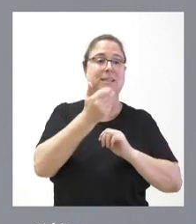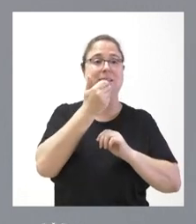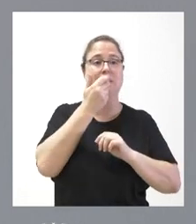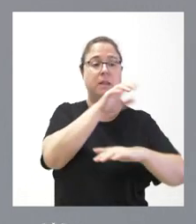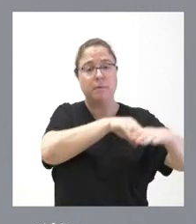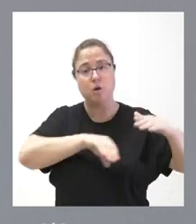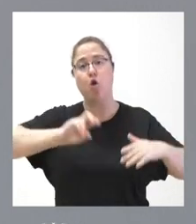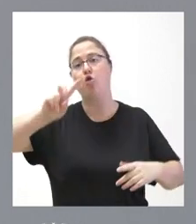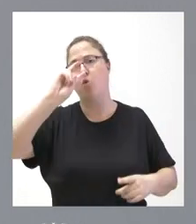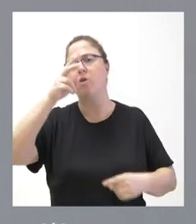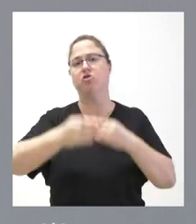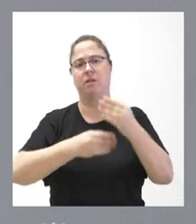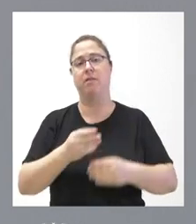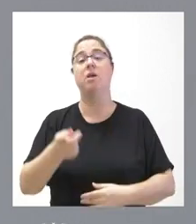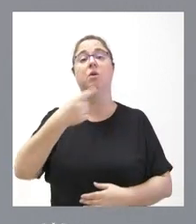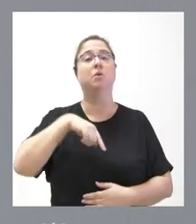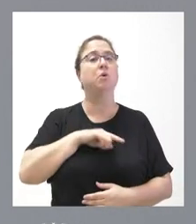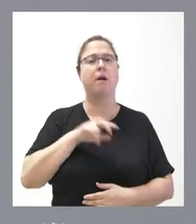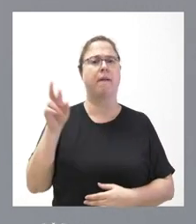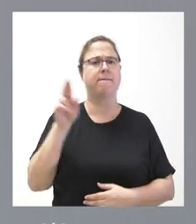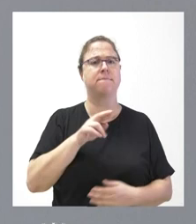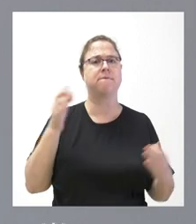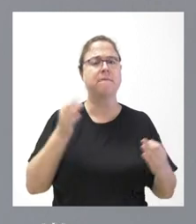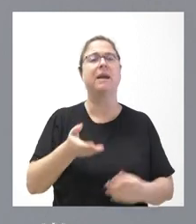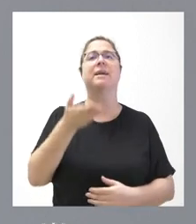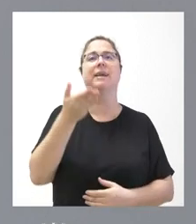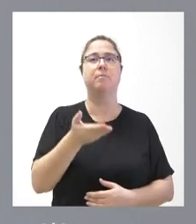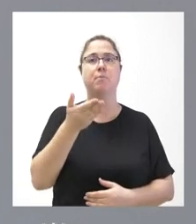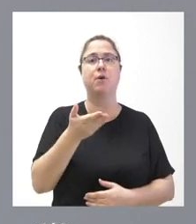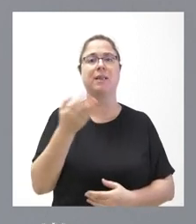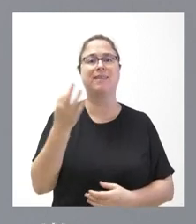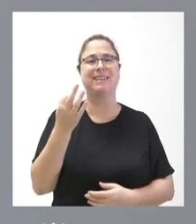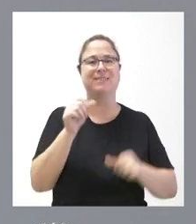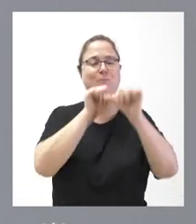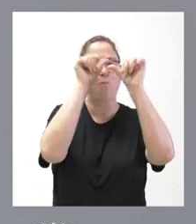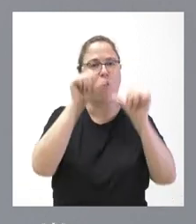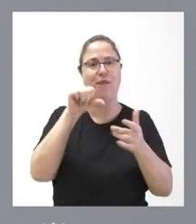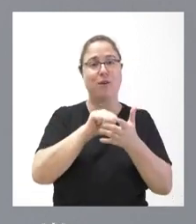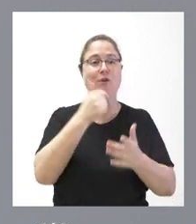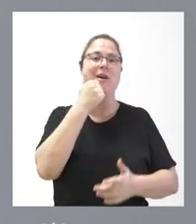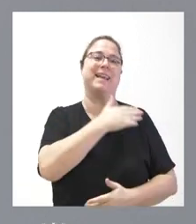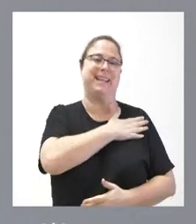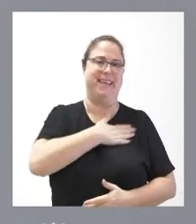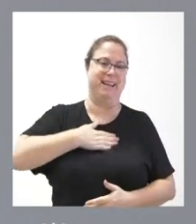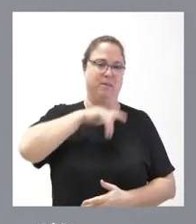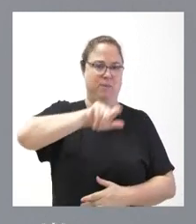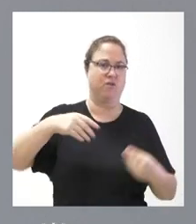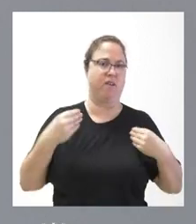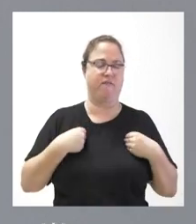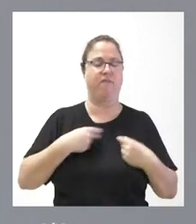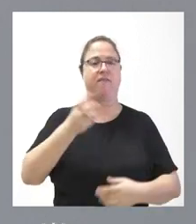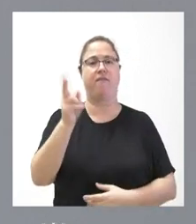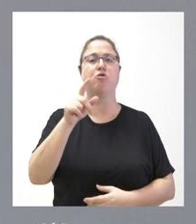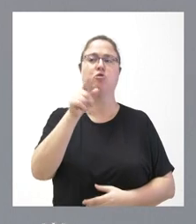dos ejercicios, se destinarían. Nosotros, lo que insisto es que lo importante es que el modelo de ciudad sea el que quieran los valles uletanos. Y nosotros ahí estaremos